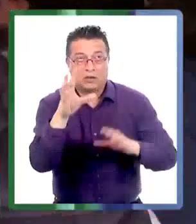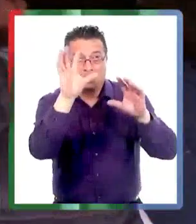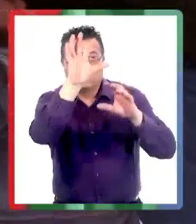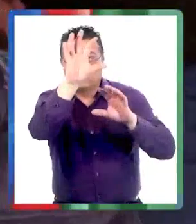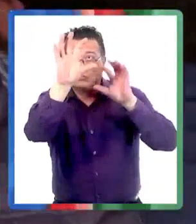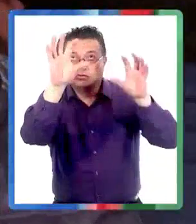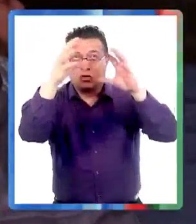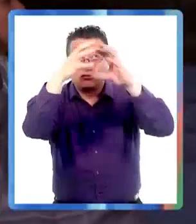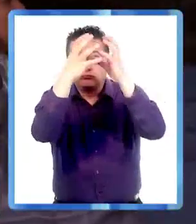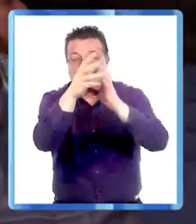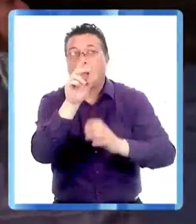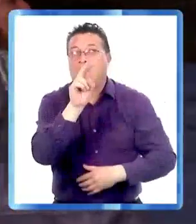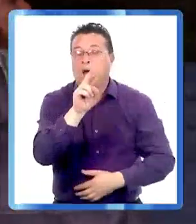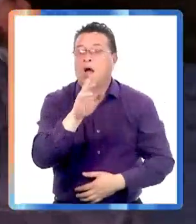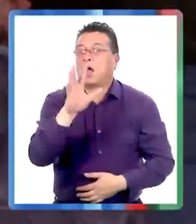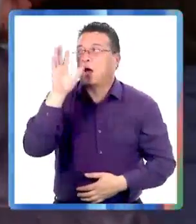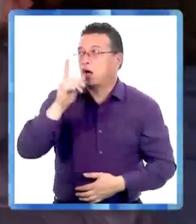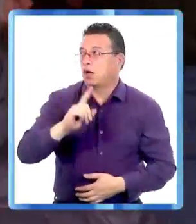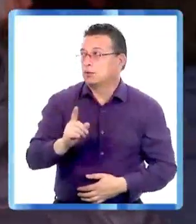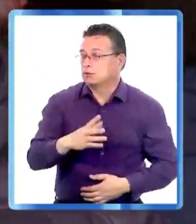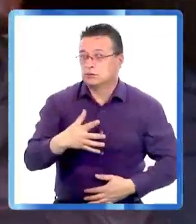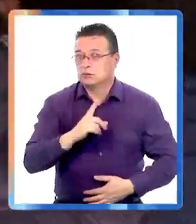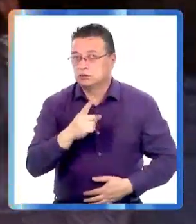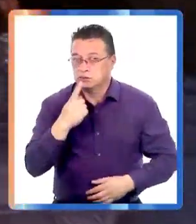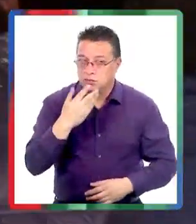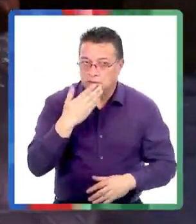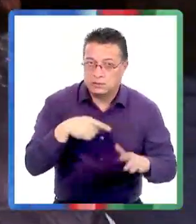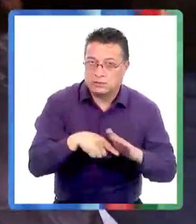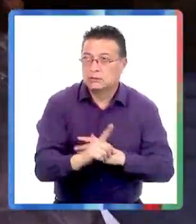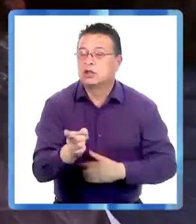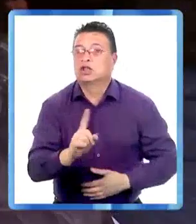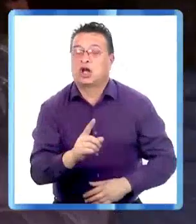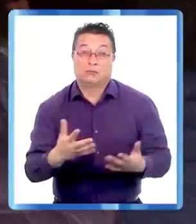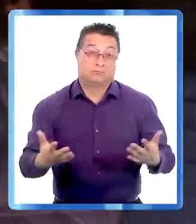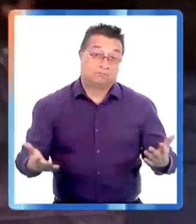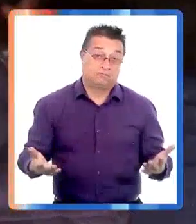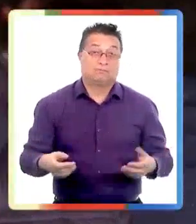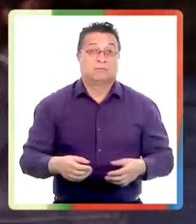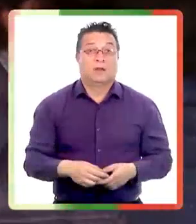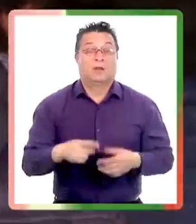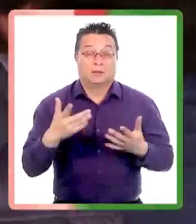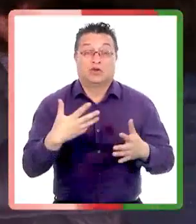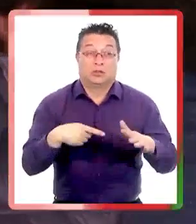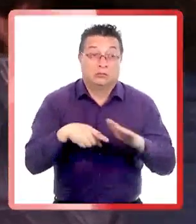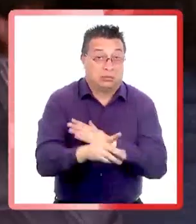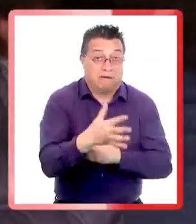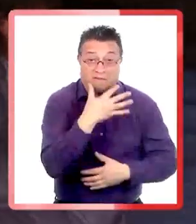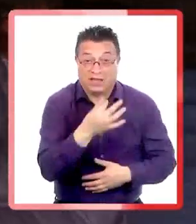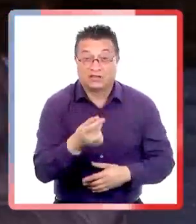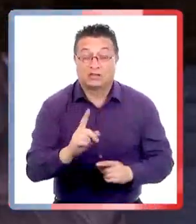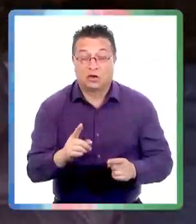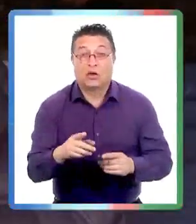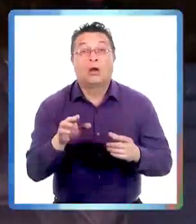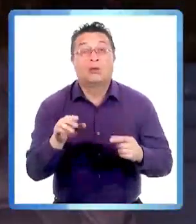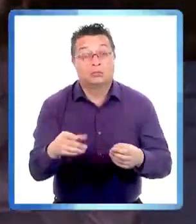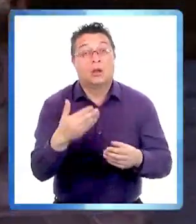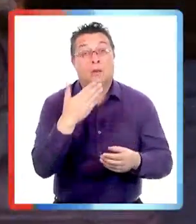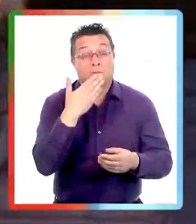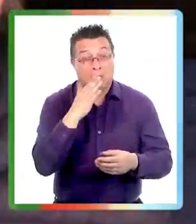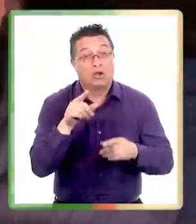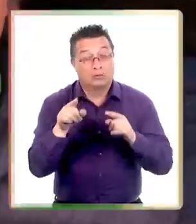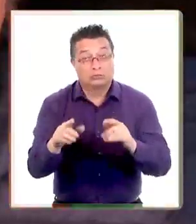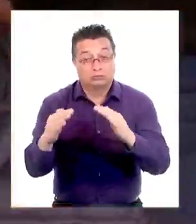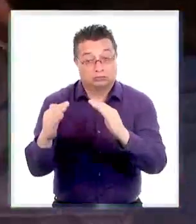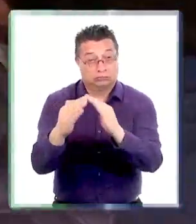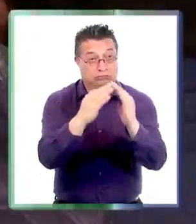logo ahí en las ventanas ya piensa lo piensa mejor para no llegar y meterse aunque esta población